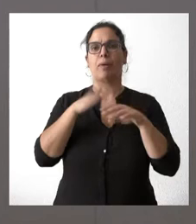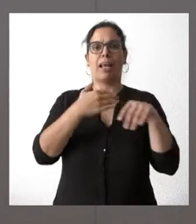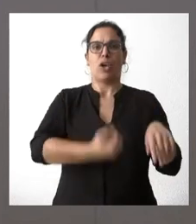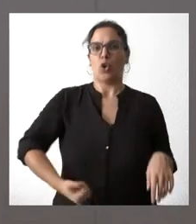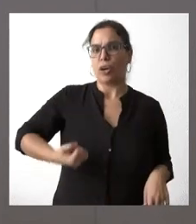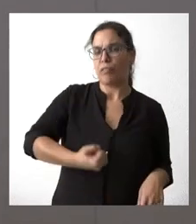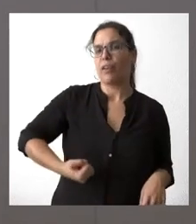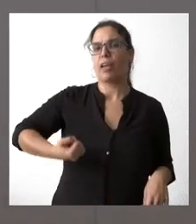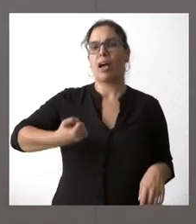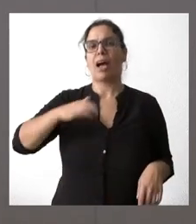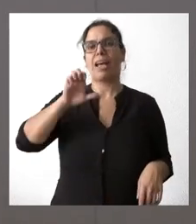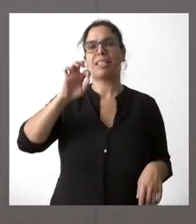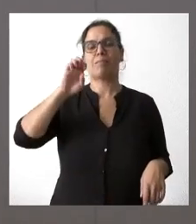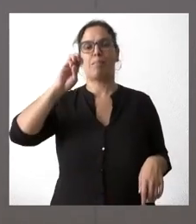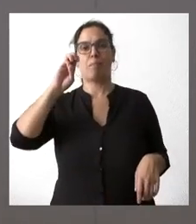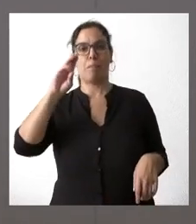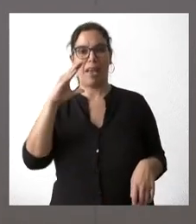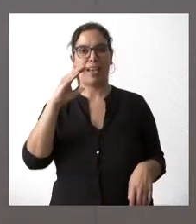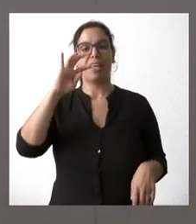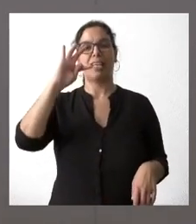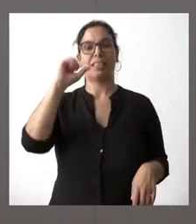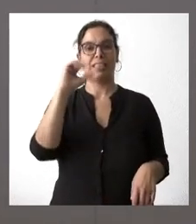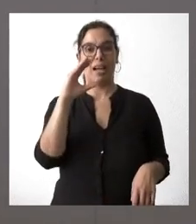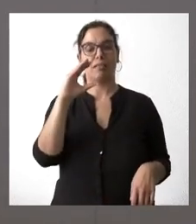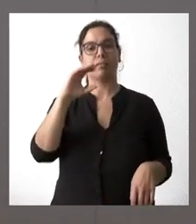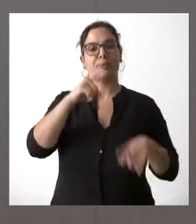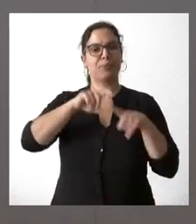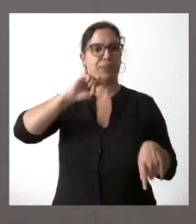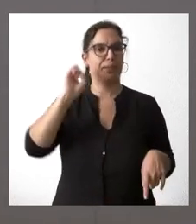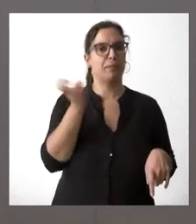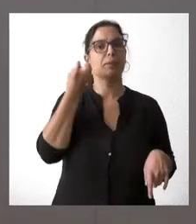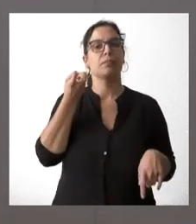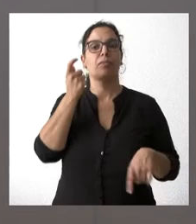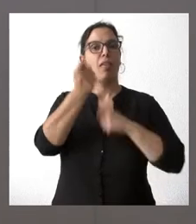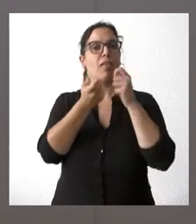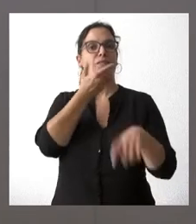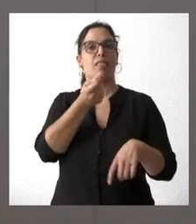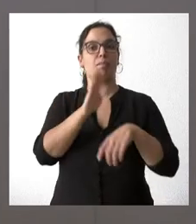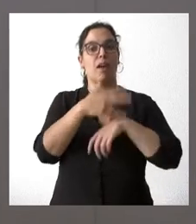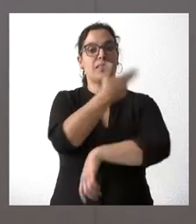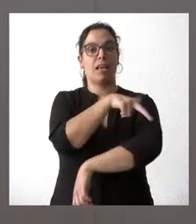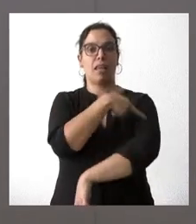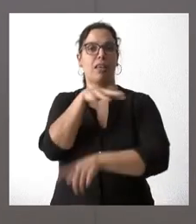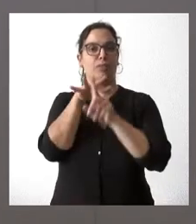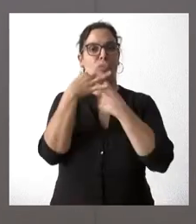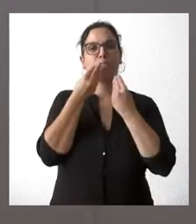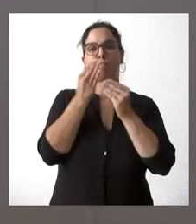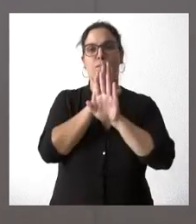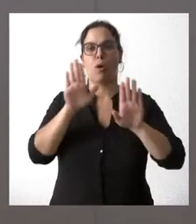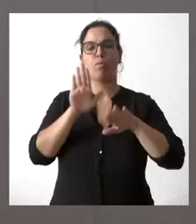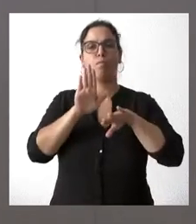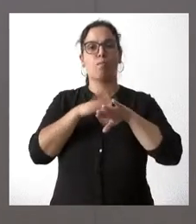y espectac de distinta naturaleza que va a permitir que nuestra sanidad esté en las mejores condiciones de